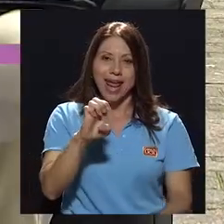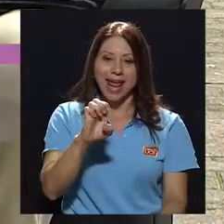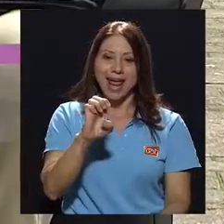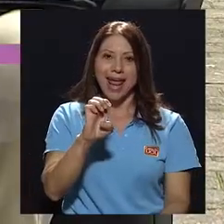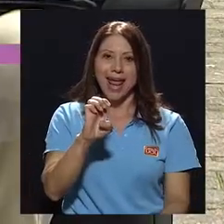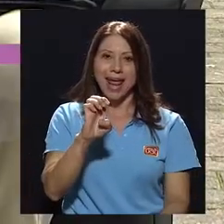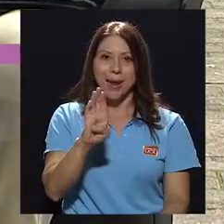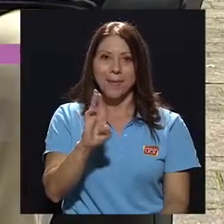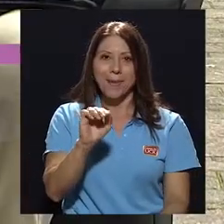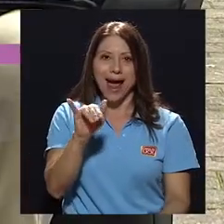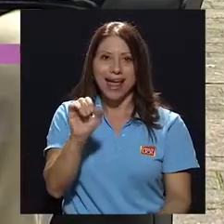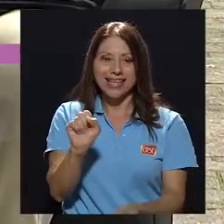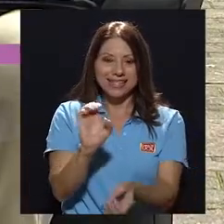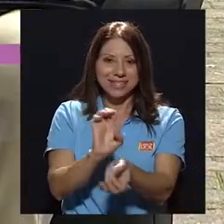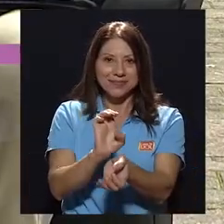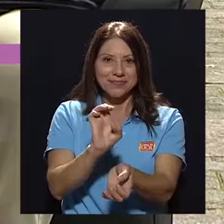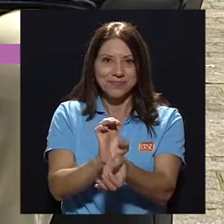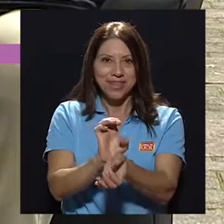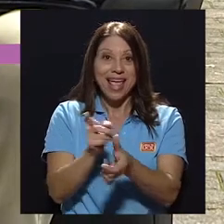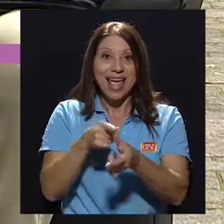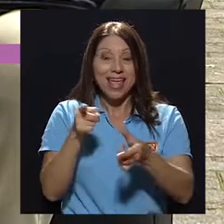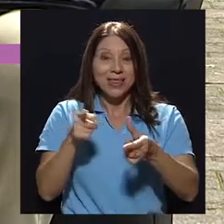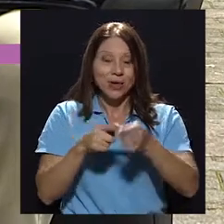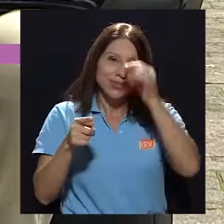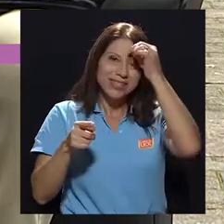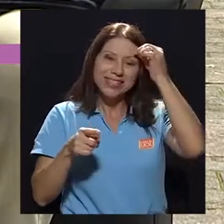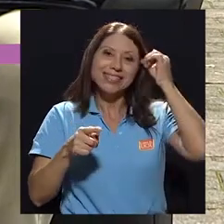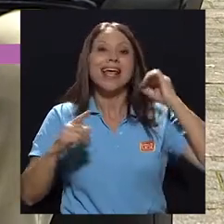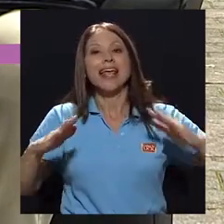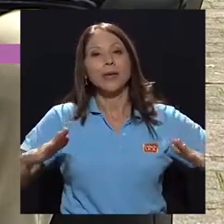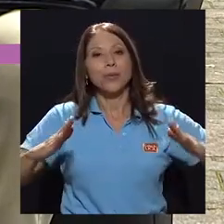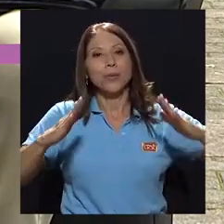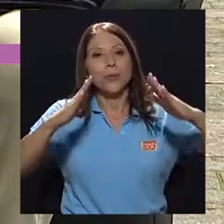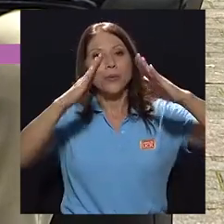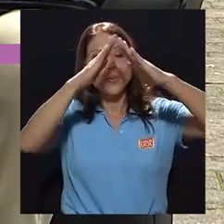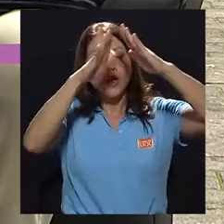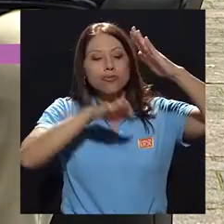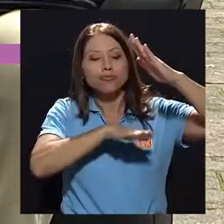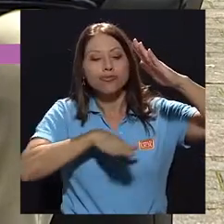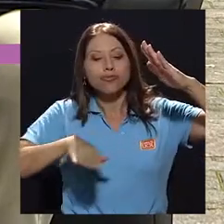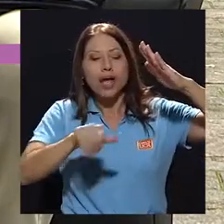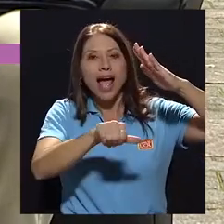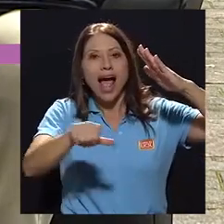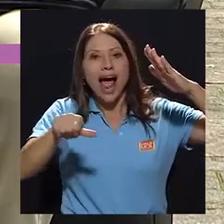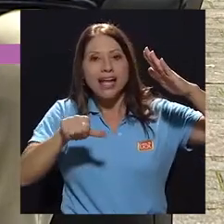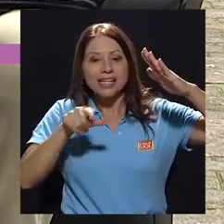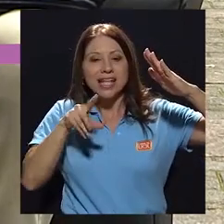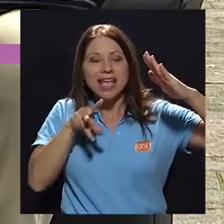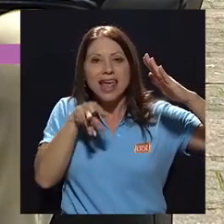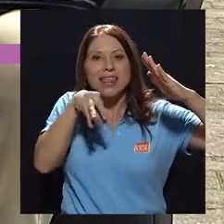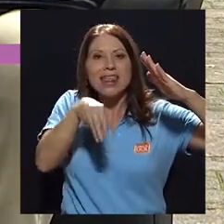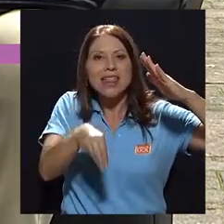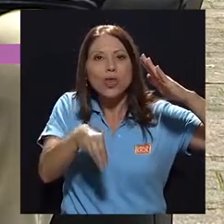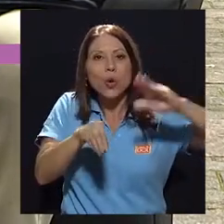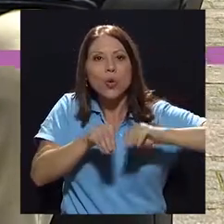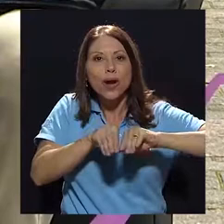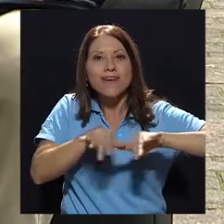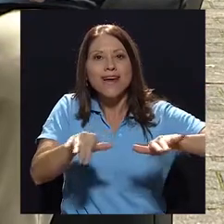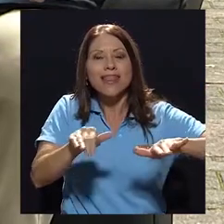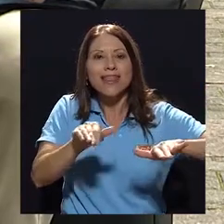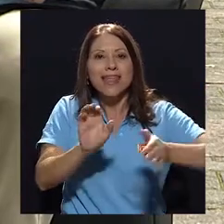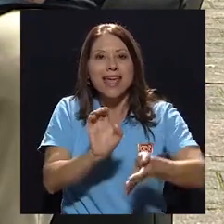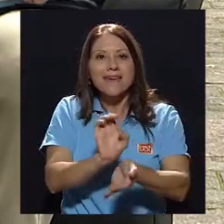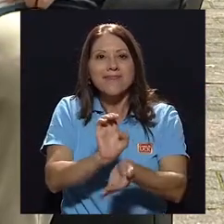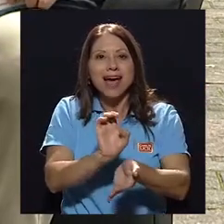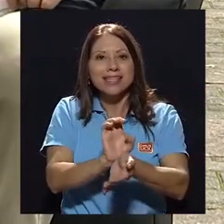Entonces, digamos que a nivel de cada área de salud, que es el primer nivel de atención, existe una red de eváis. Entonces, para que la gente